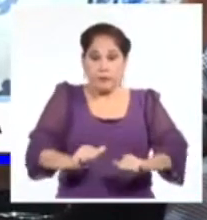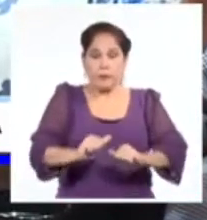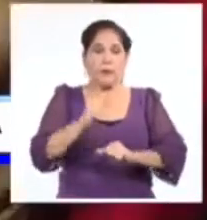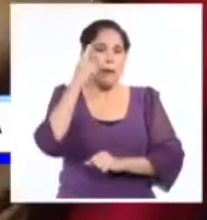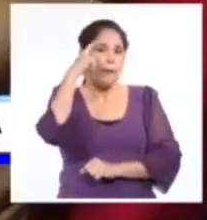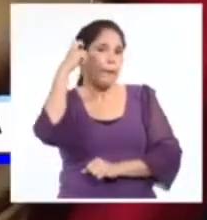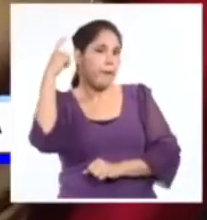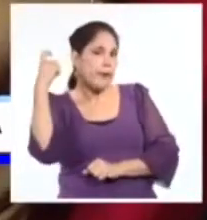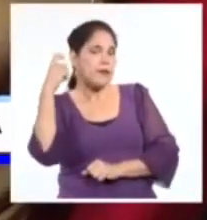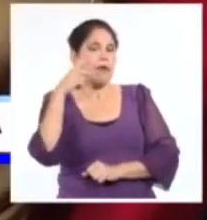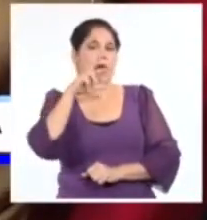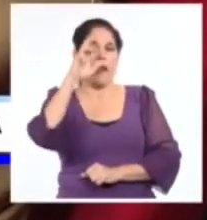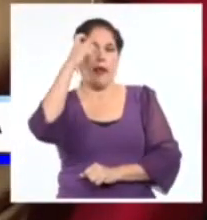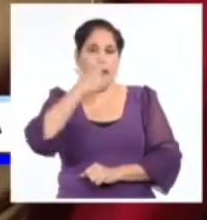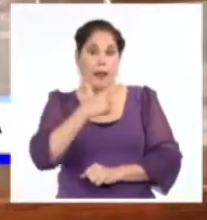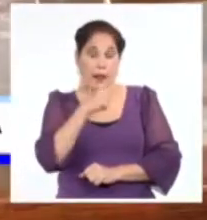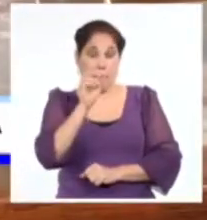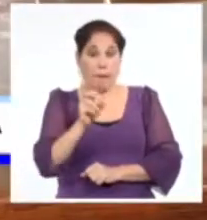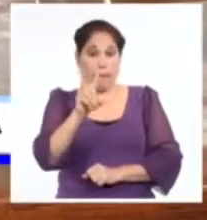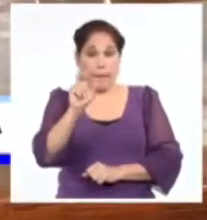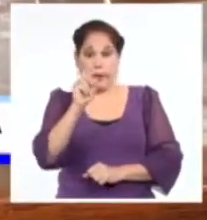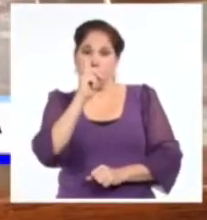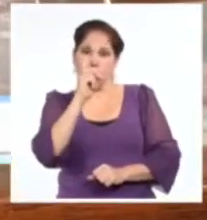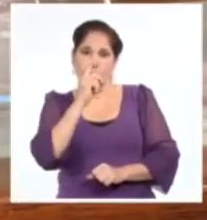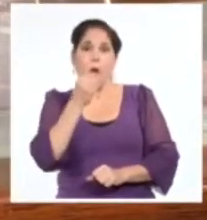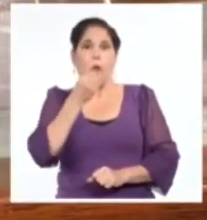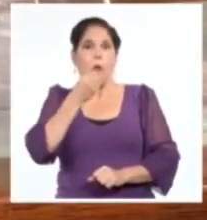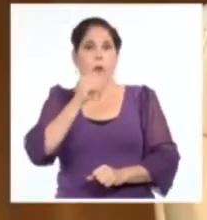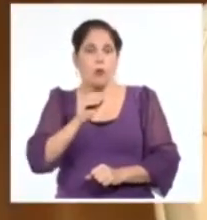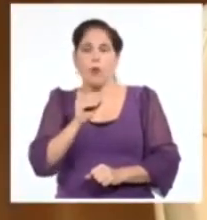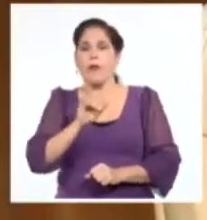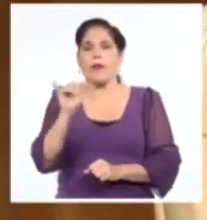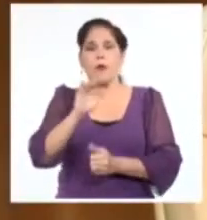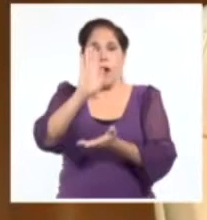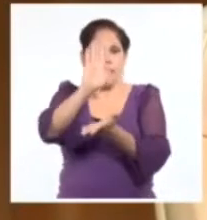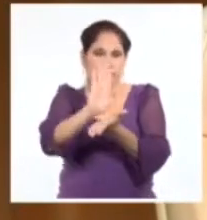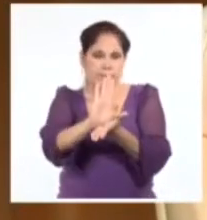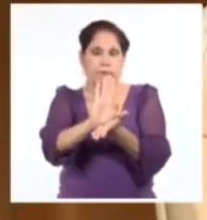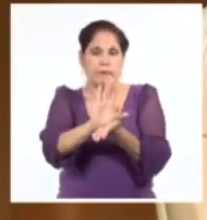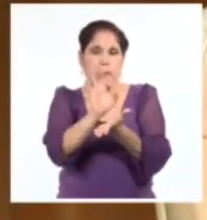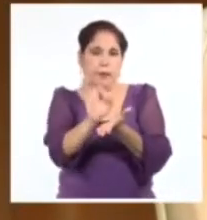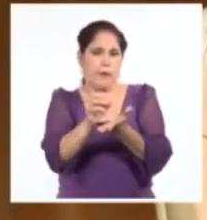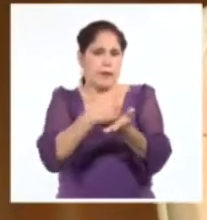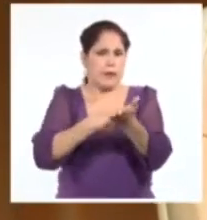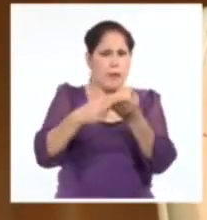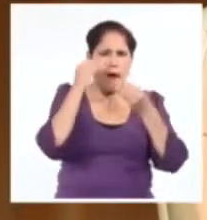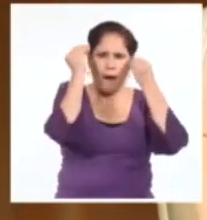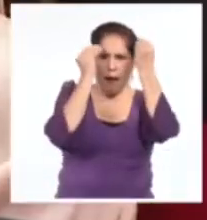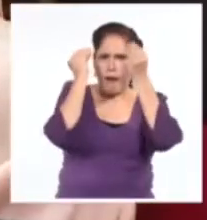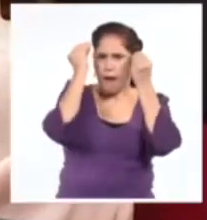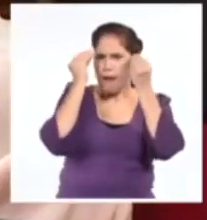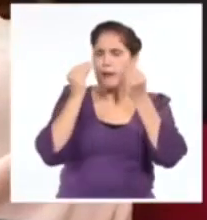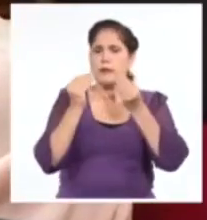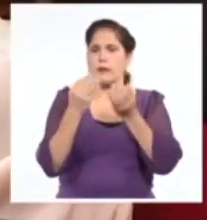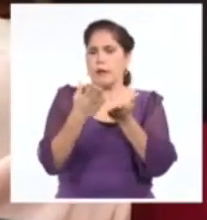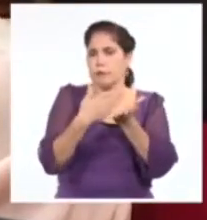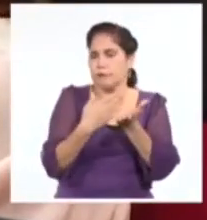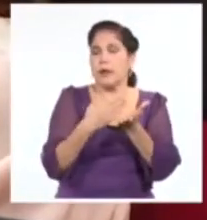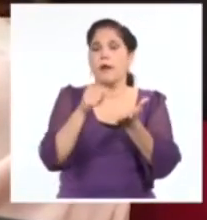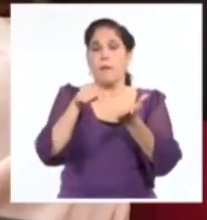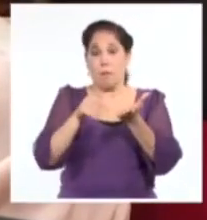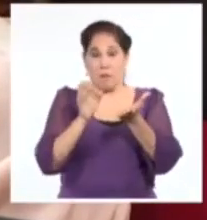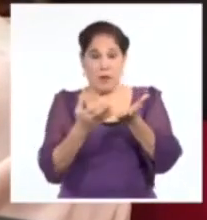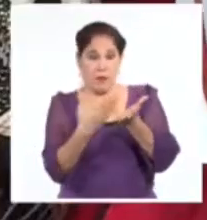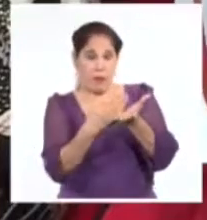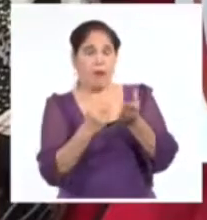Pensador, el próximo 20 de noviembre, y su posible canonización en las siguientes semanas, analiza aspectos de la obra e ideología de Varela,